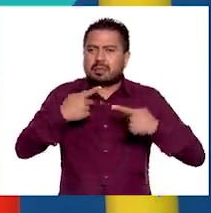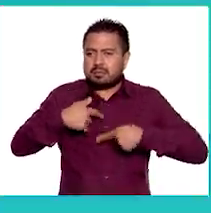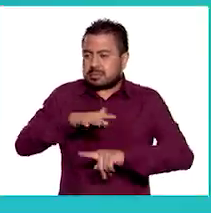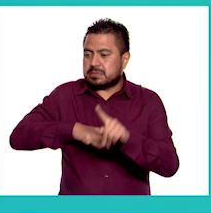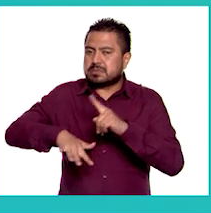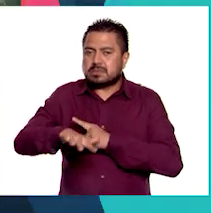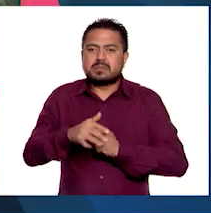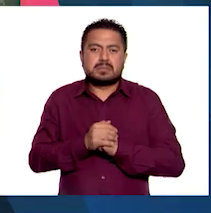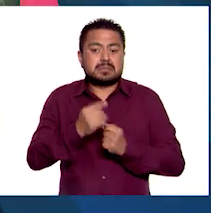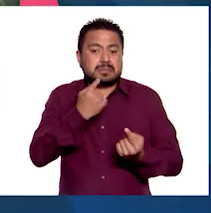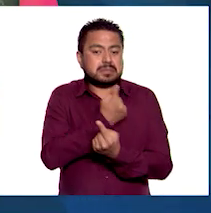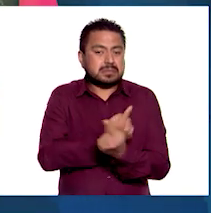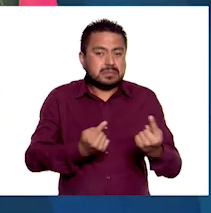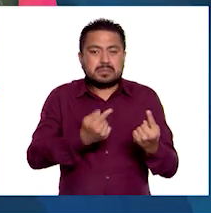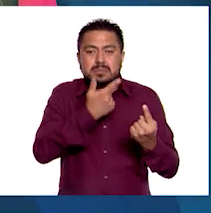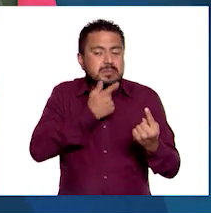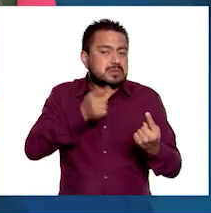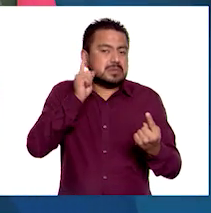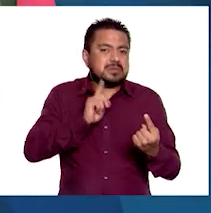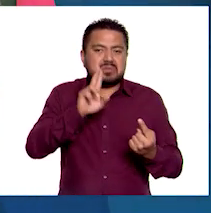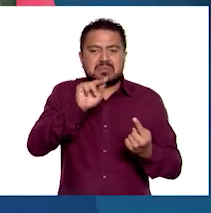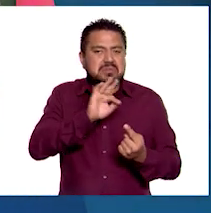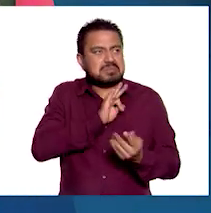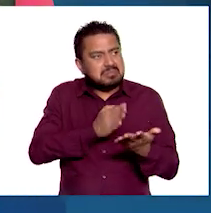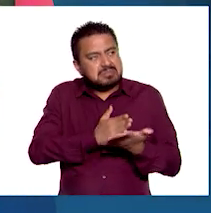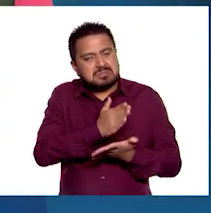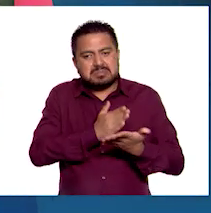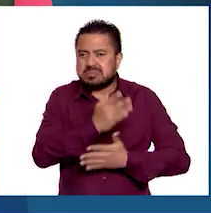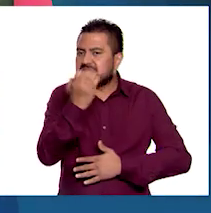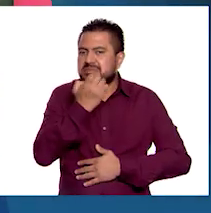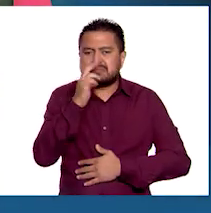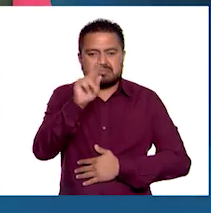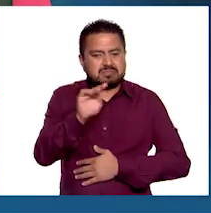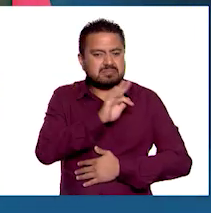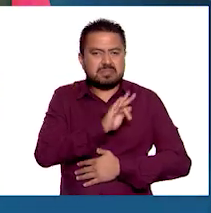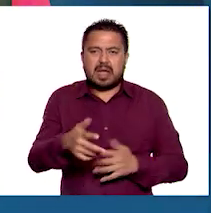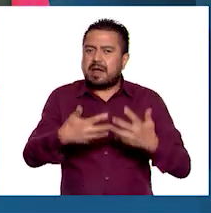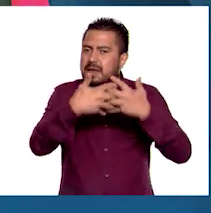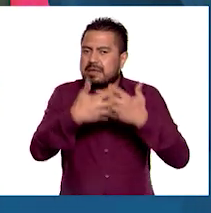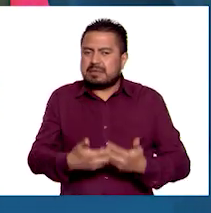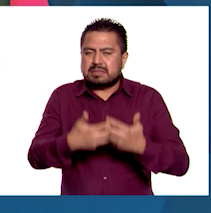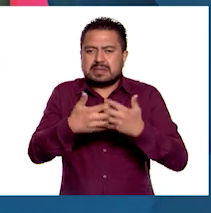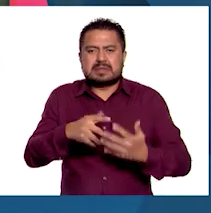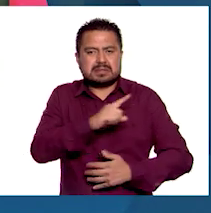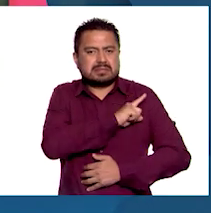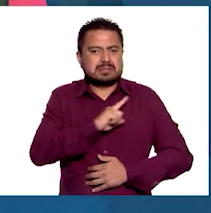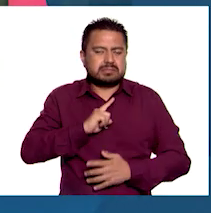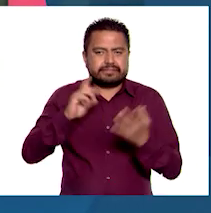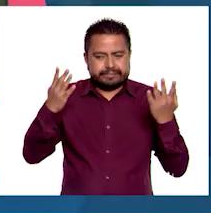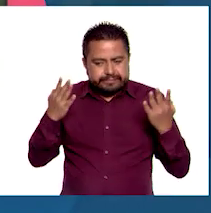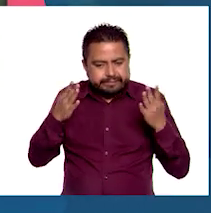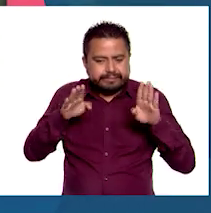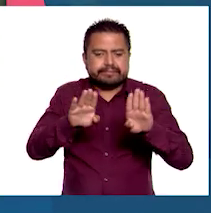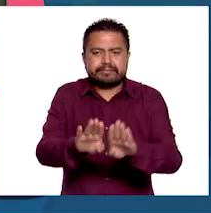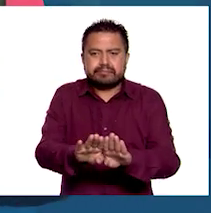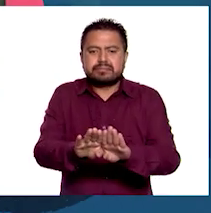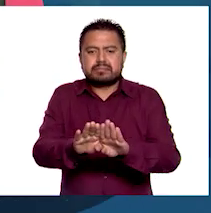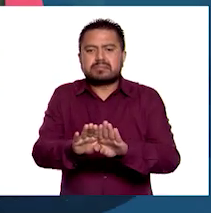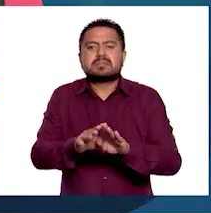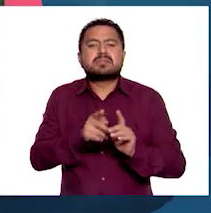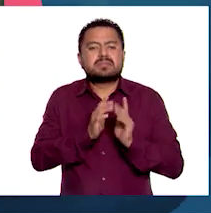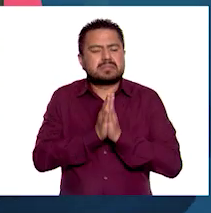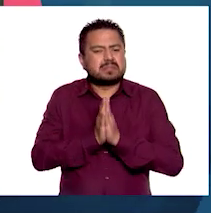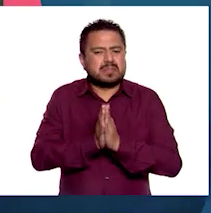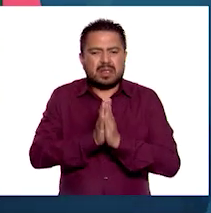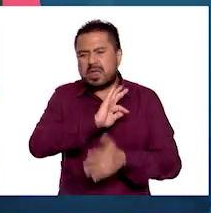Los niños y niñas no podían ir a la escuela. Las fábricas tuvieron que detener sus actividades y pedía